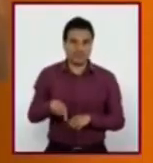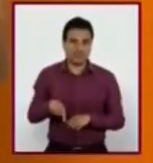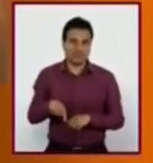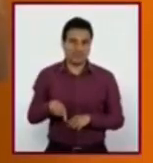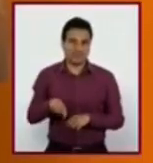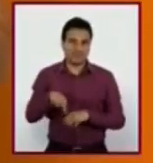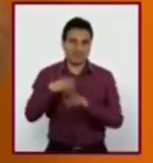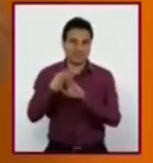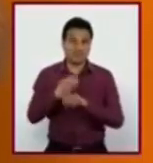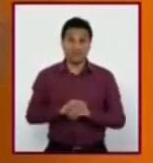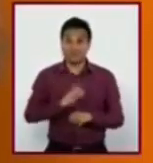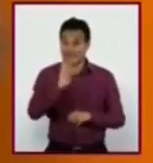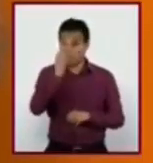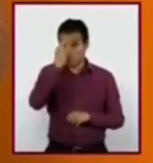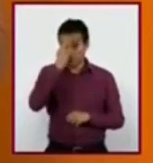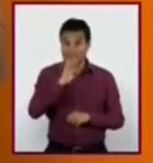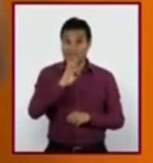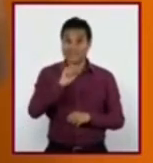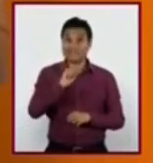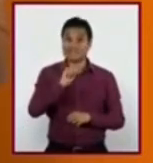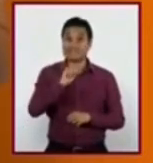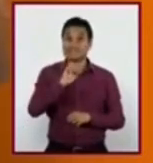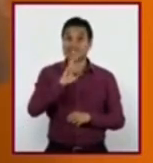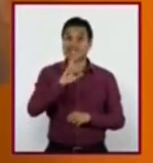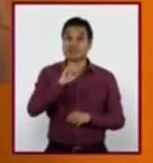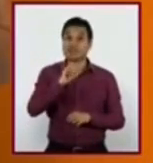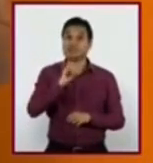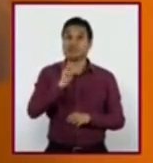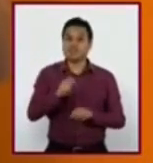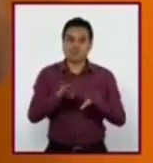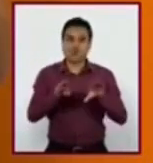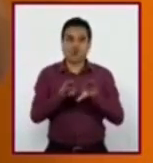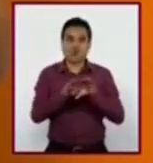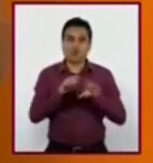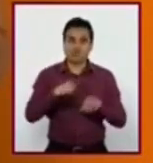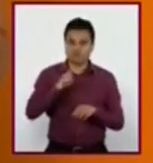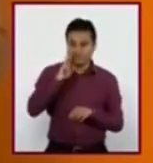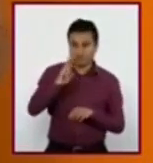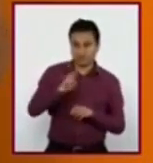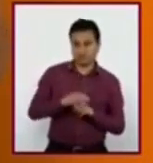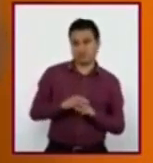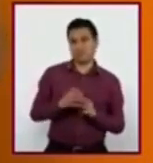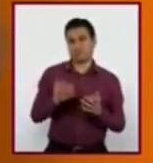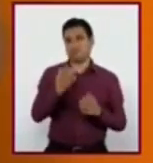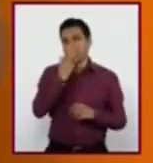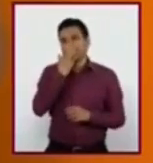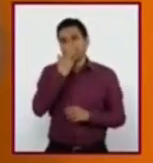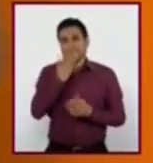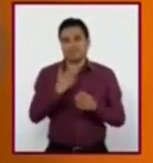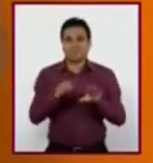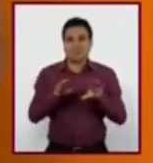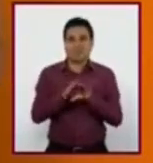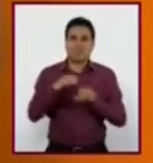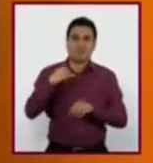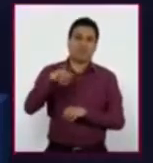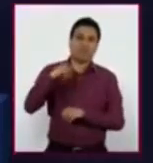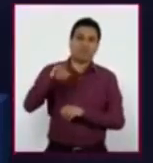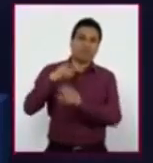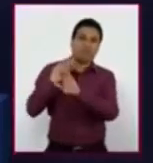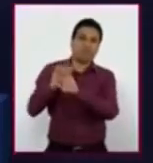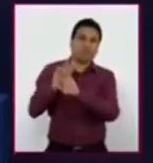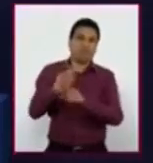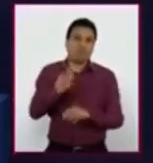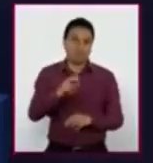Recordemos que un estereotipo son las imágenes simplistas y a veces ridiculizantes, basadas en prejuicios y